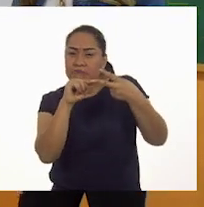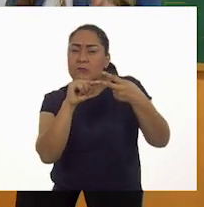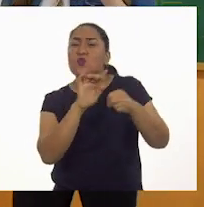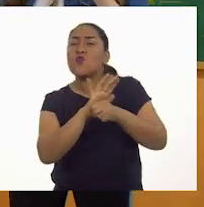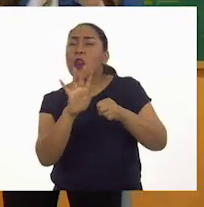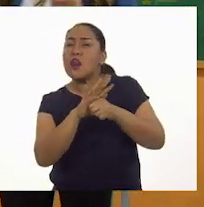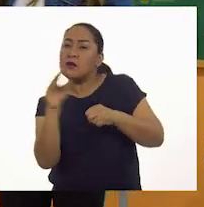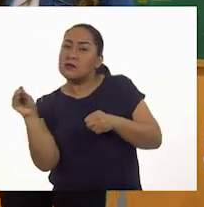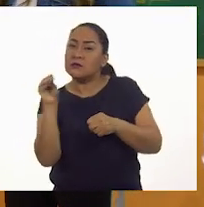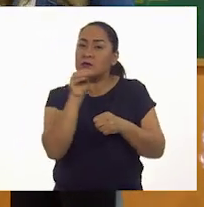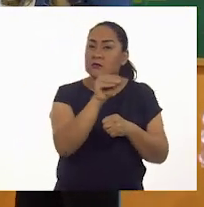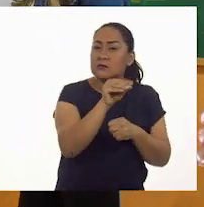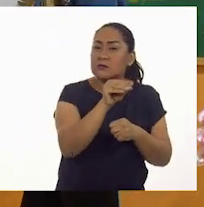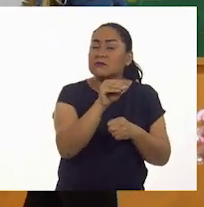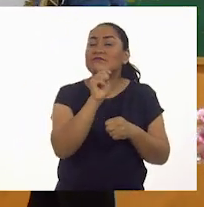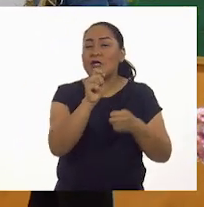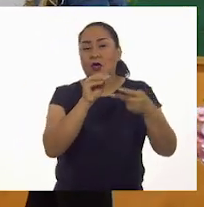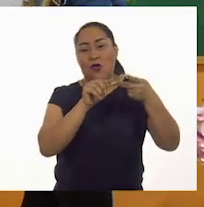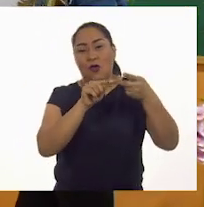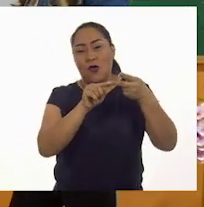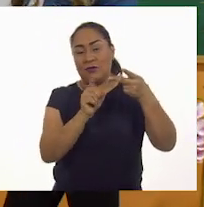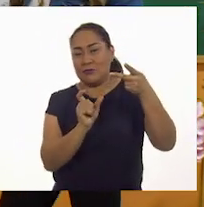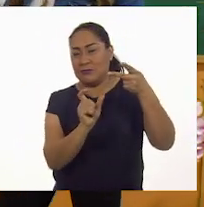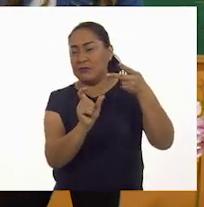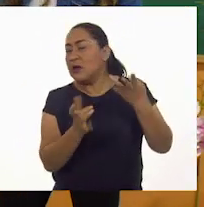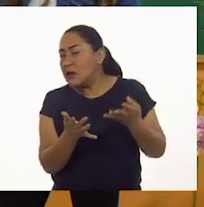corresponden al número dos? A ver.